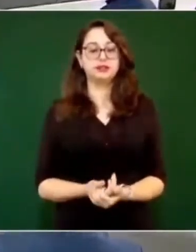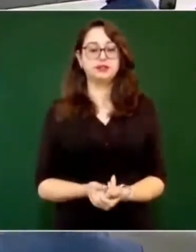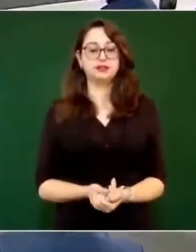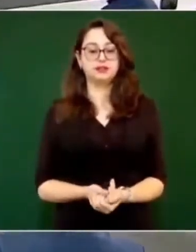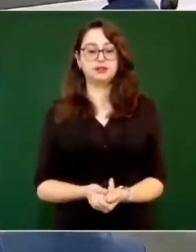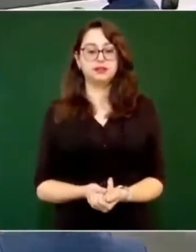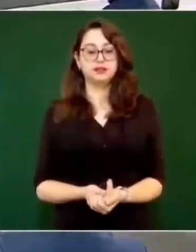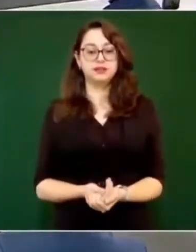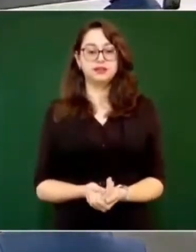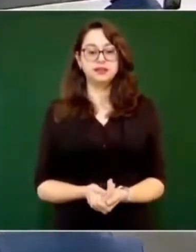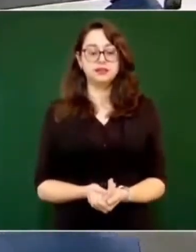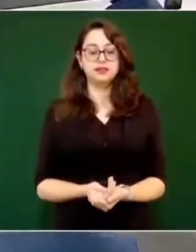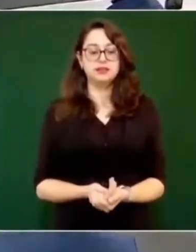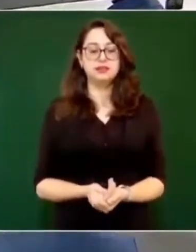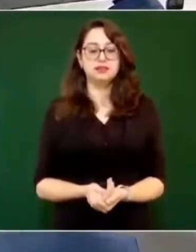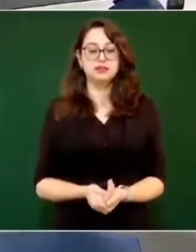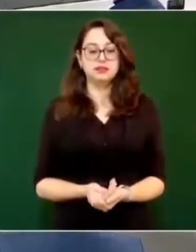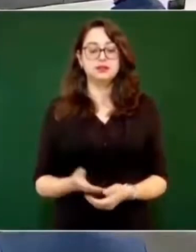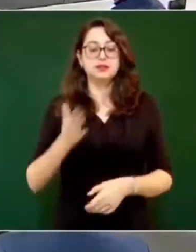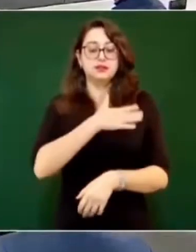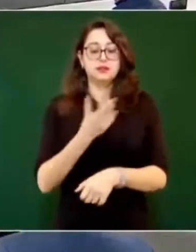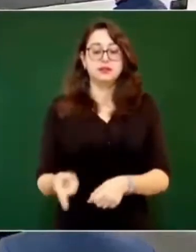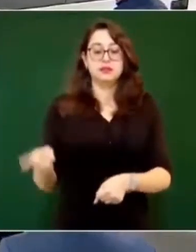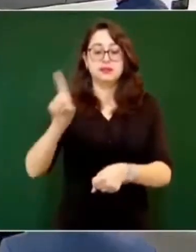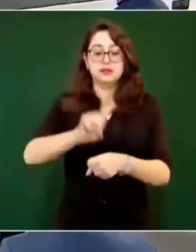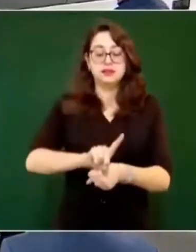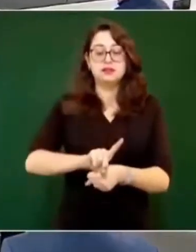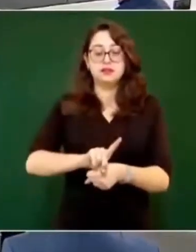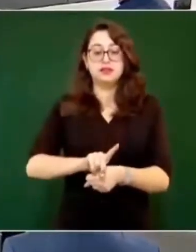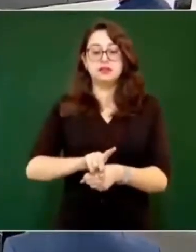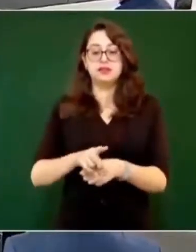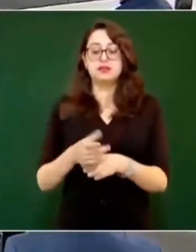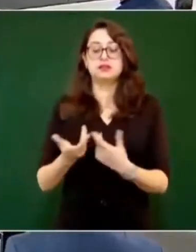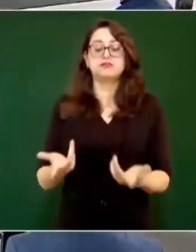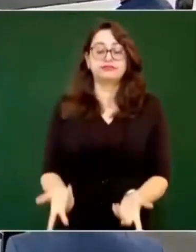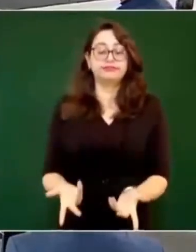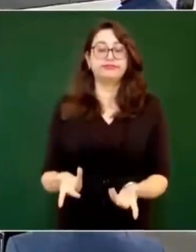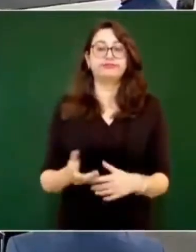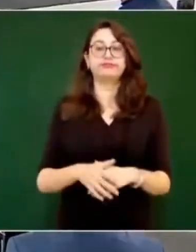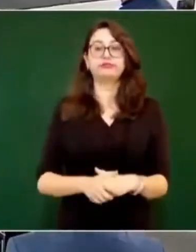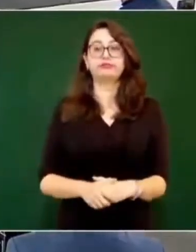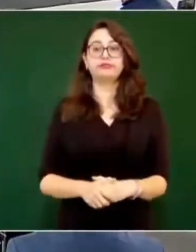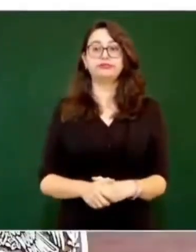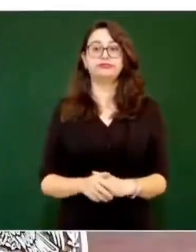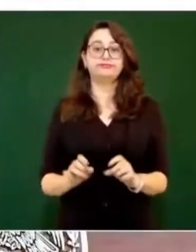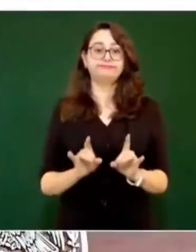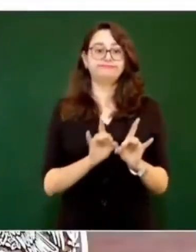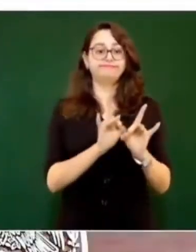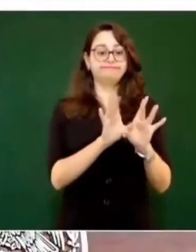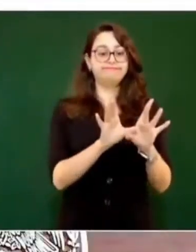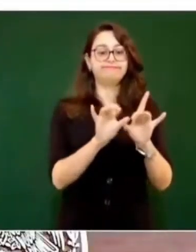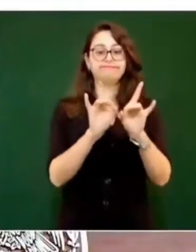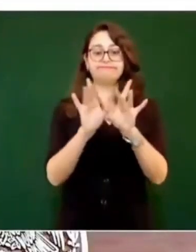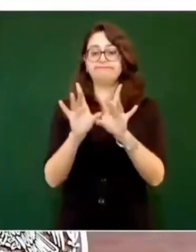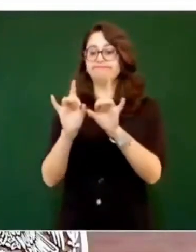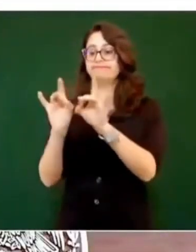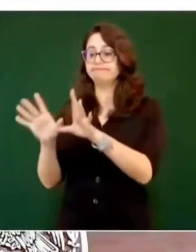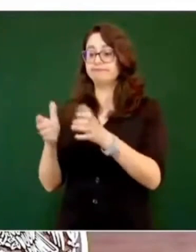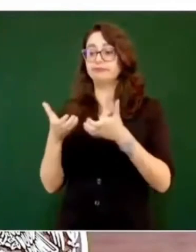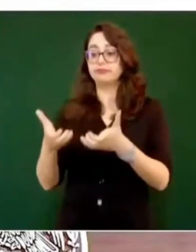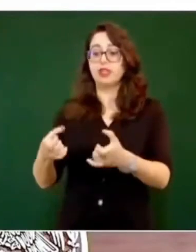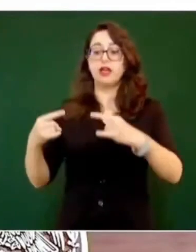Buenos días. Ese es un asunto que se nos ha presentado desafortunadamente, no solamente en esta